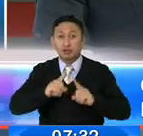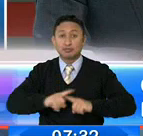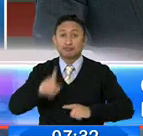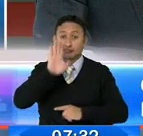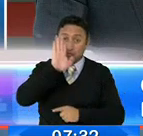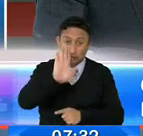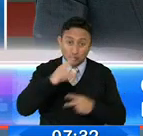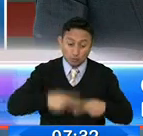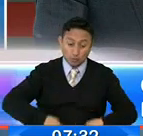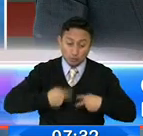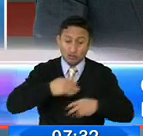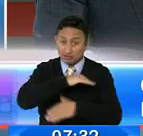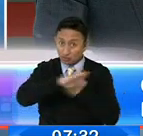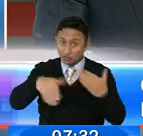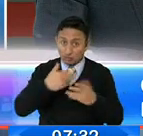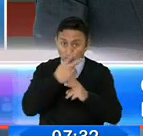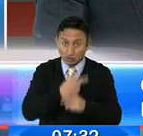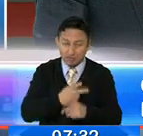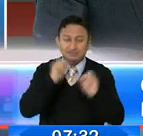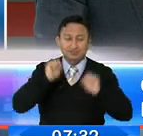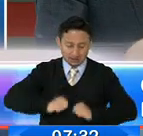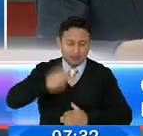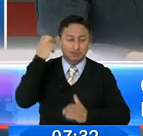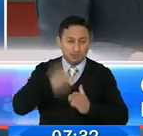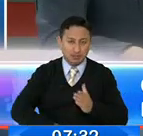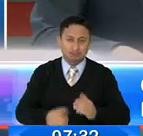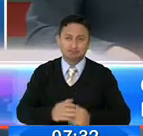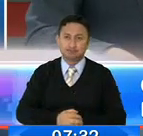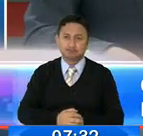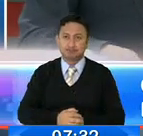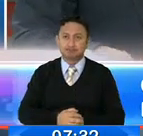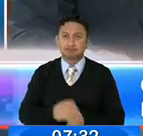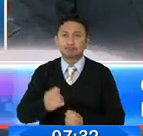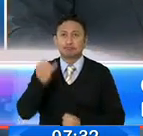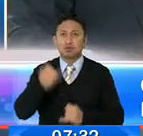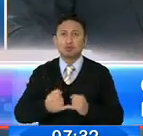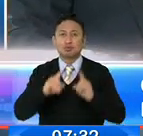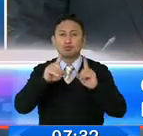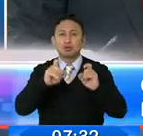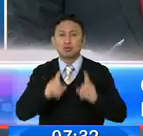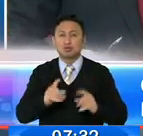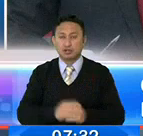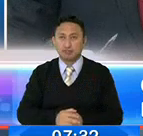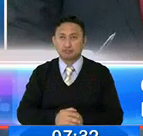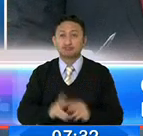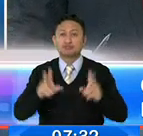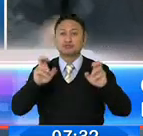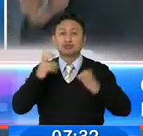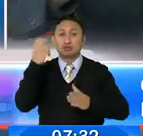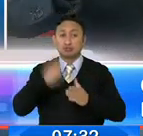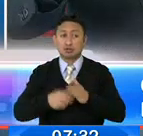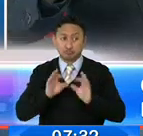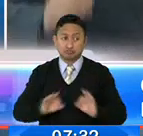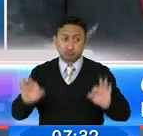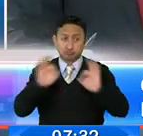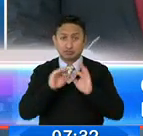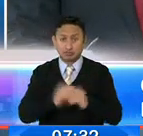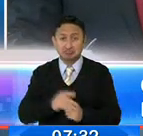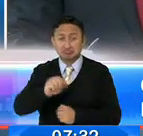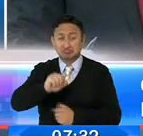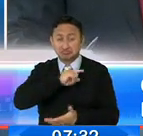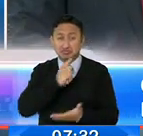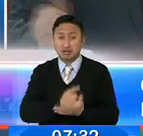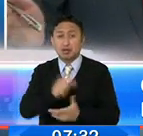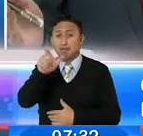precautelar la vida de todos, sí lo vamos a seguir haciendo. Finalmente, abogada, entonces el tema de las multas es importante porque muchos ciudadanos